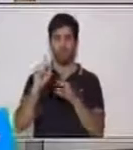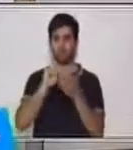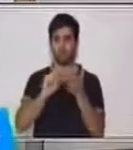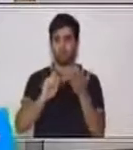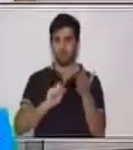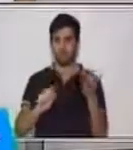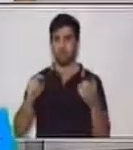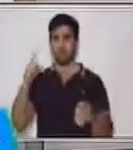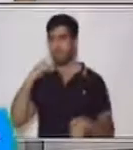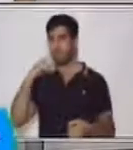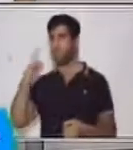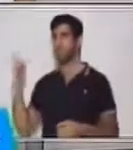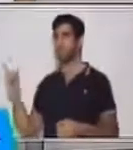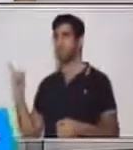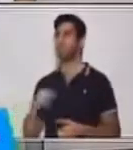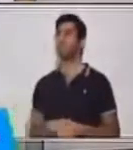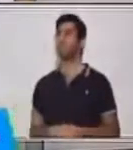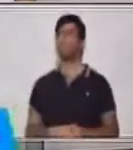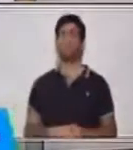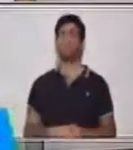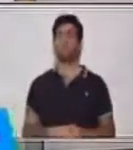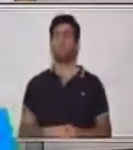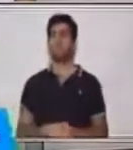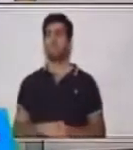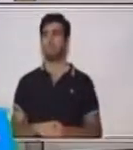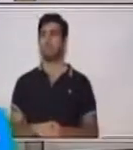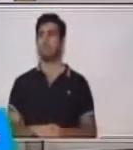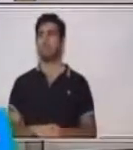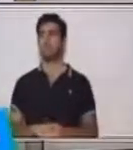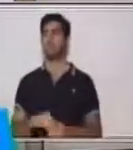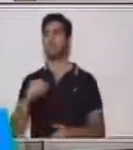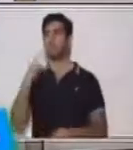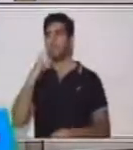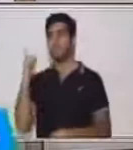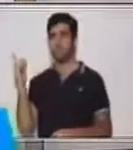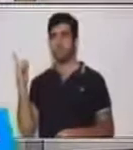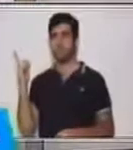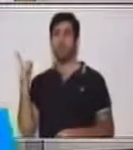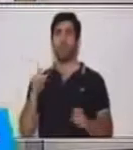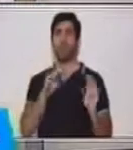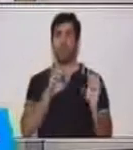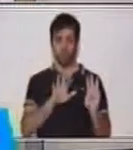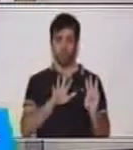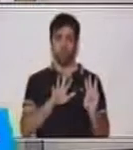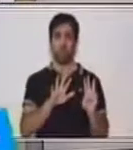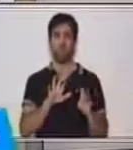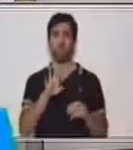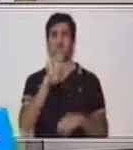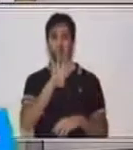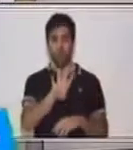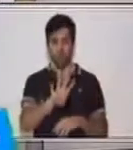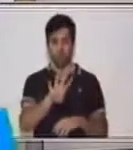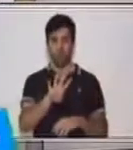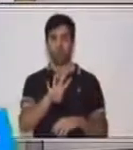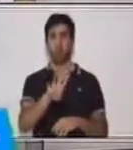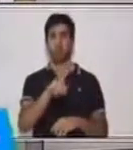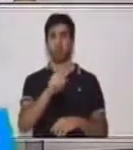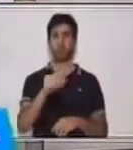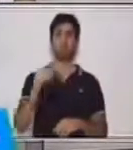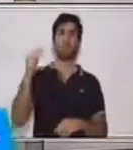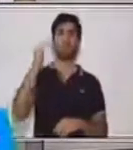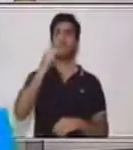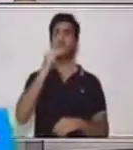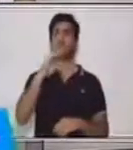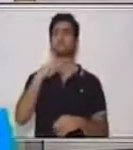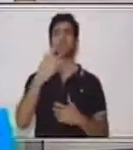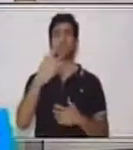representa este número? Excelente. El ocho. ¿Qué representan los cuatro puntos? Cuatro. ¿Y qué